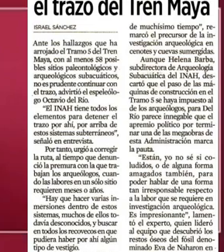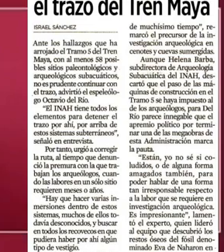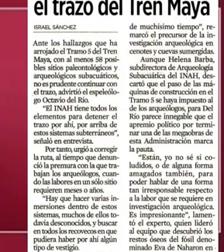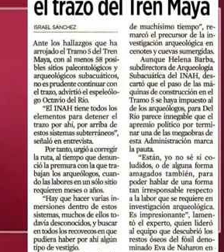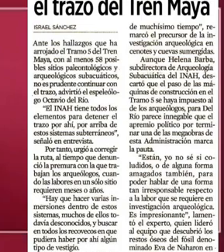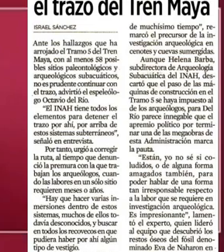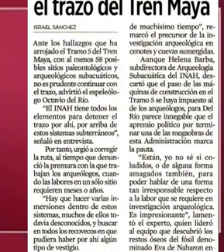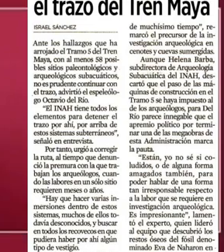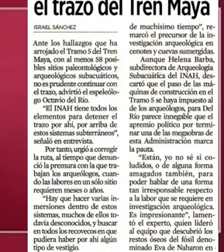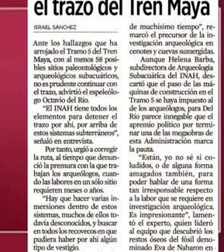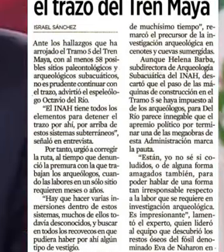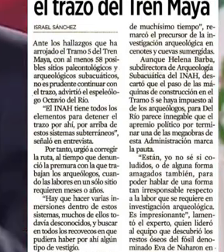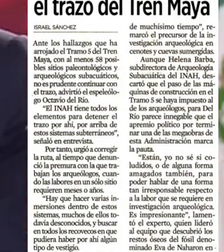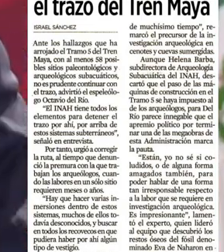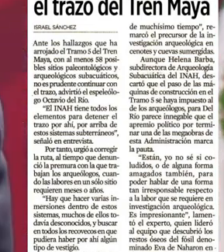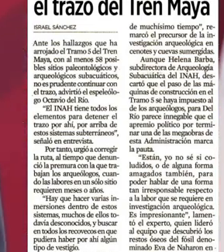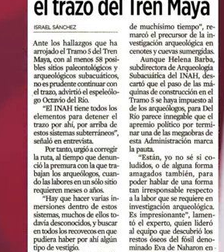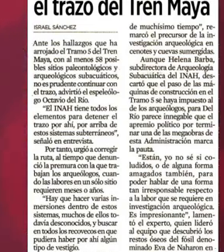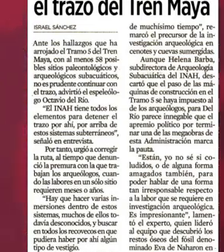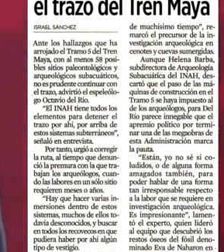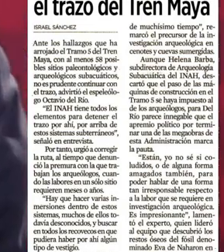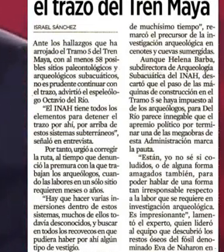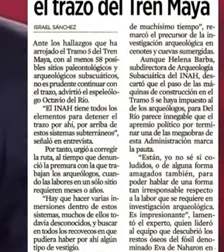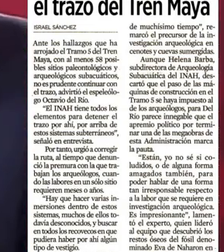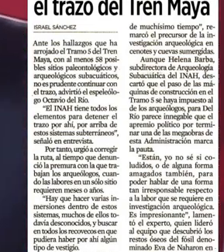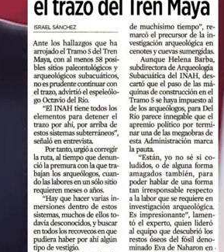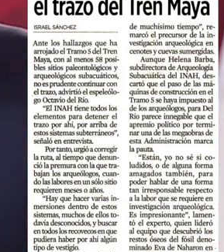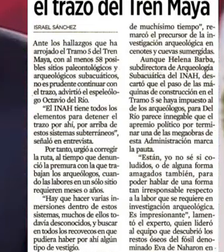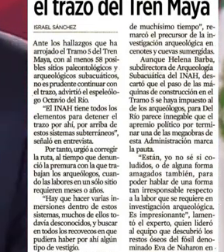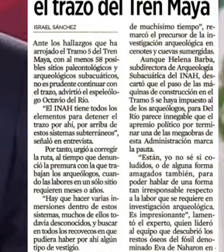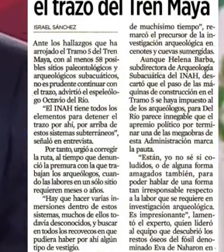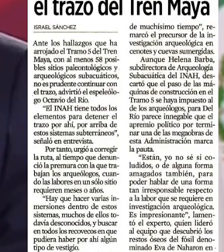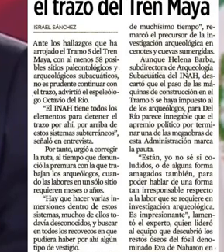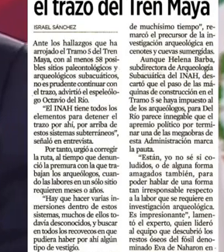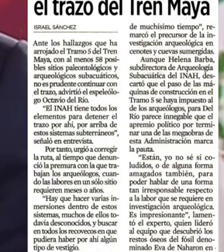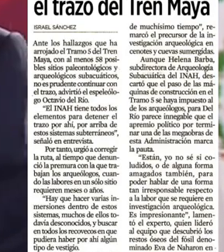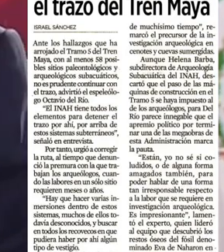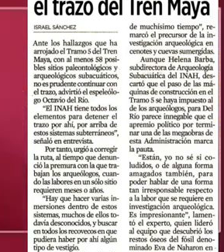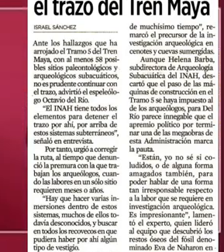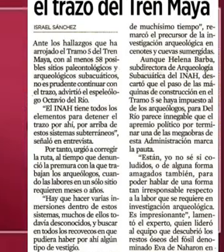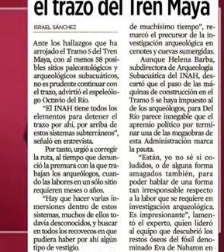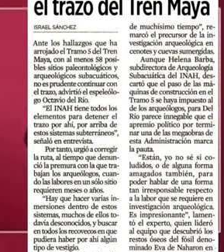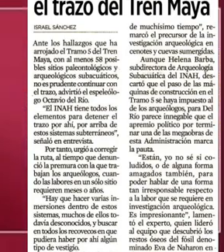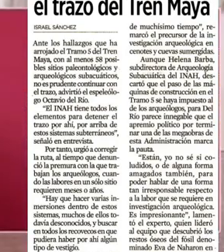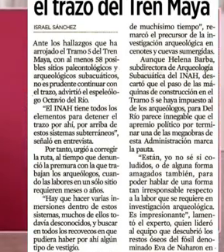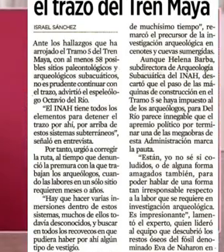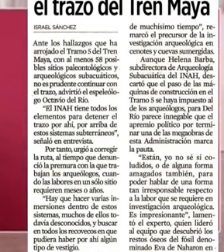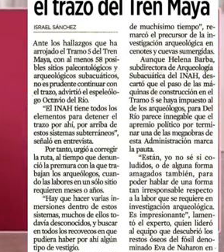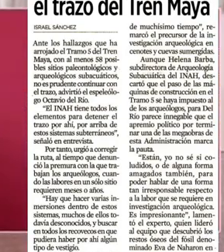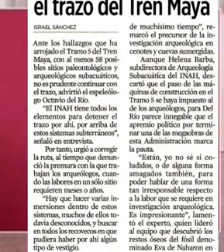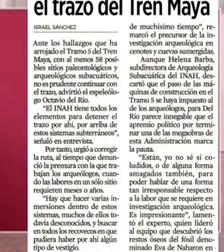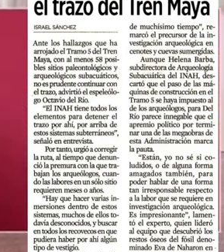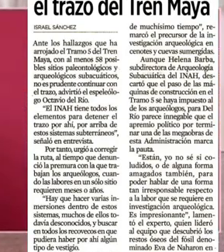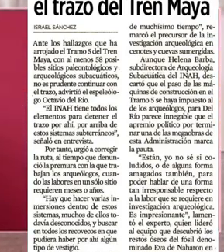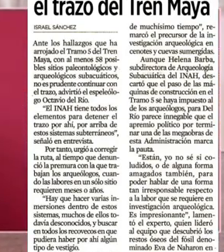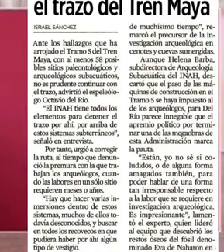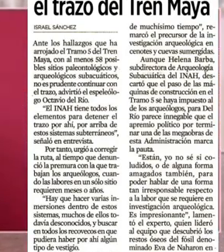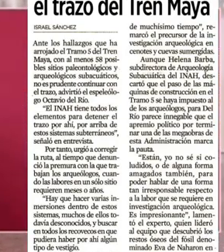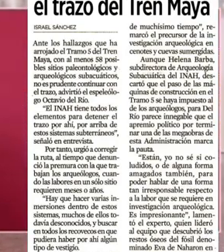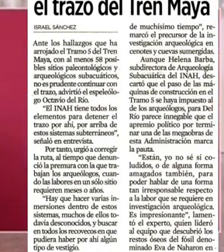años. Cuando fui jefe de gobierno, agarraron la bandera de oponerse a los segundos pisos y ellos promovieron